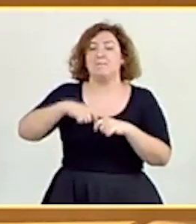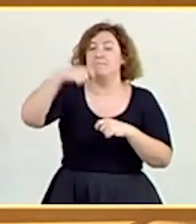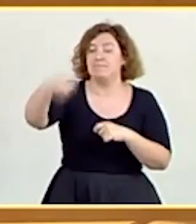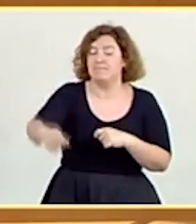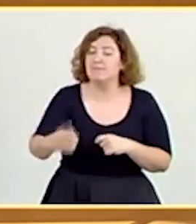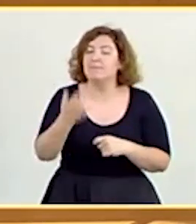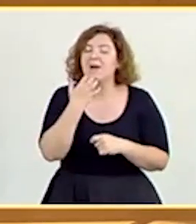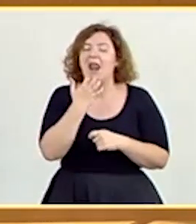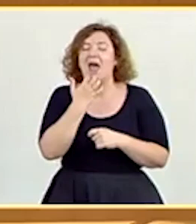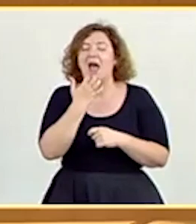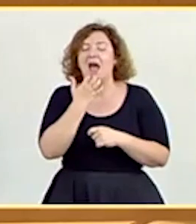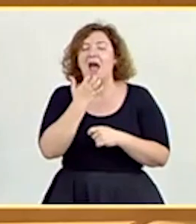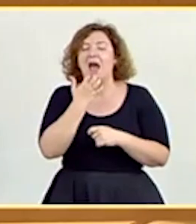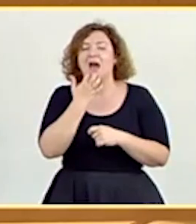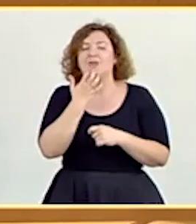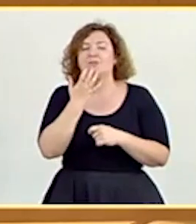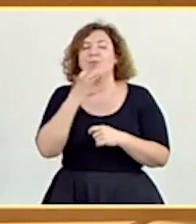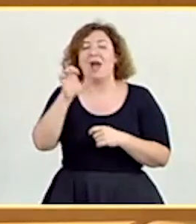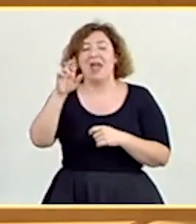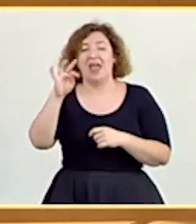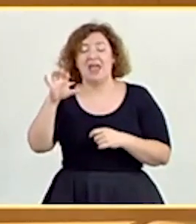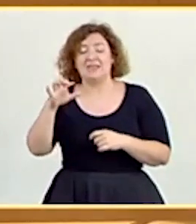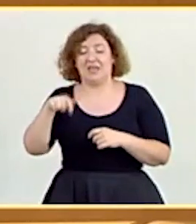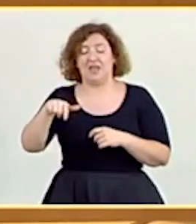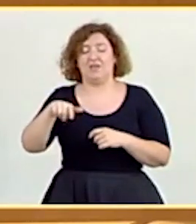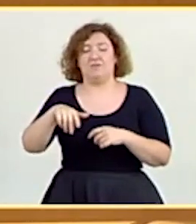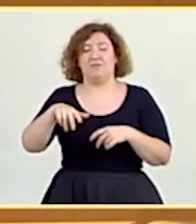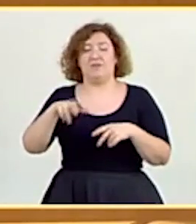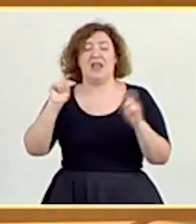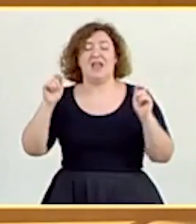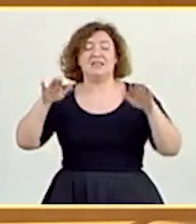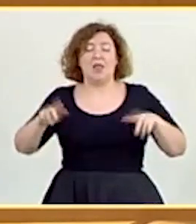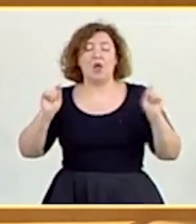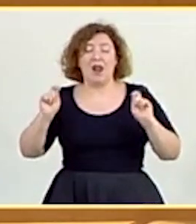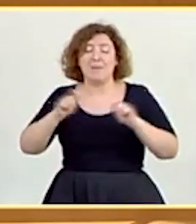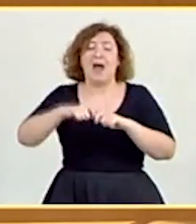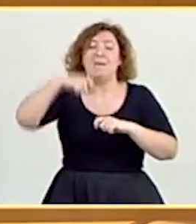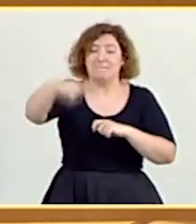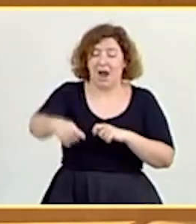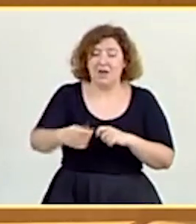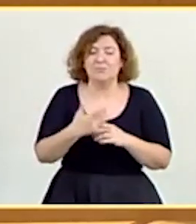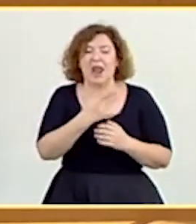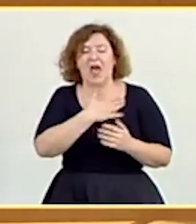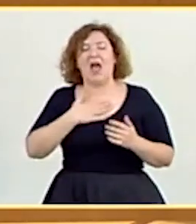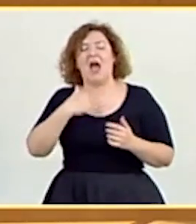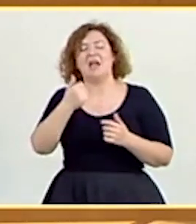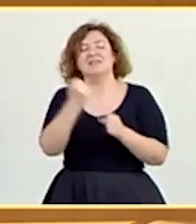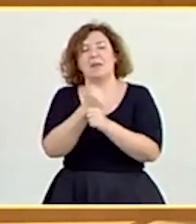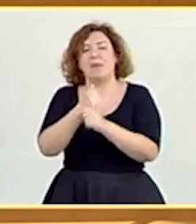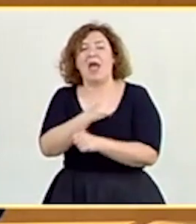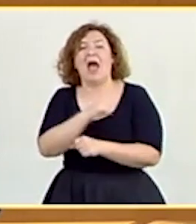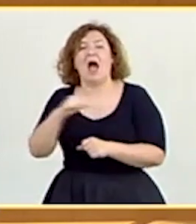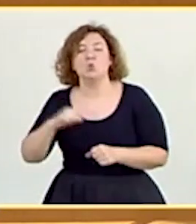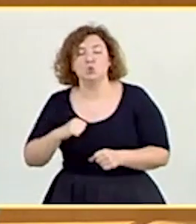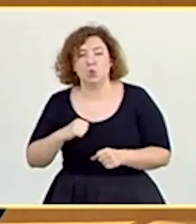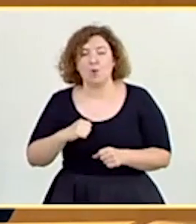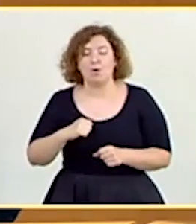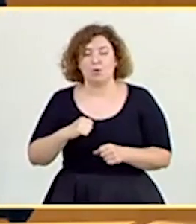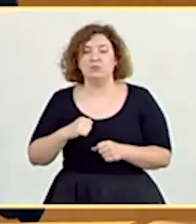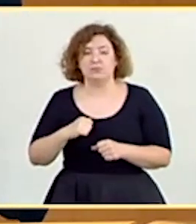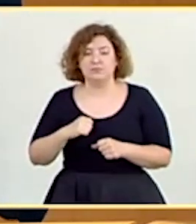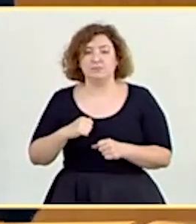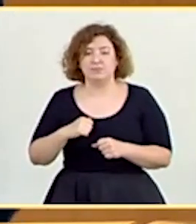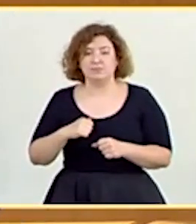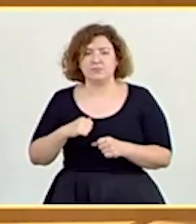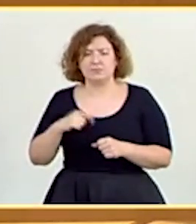ejemplo, de extender los ERTE más allá de este estado de alarma para ayudar a trabajadores y autónomos, trabajadores y autónomos también